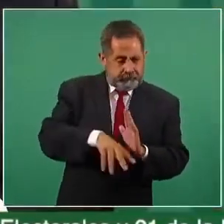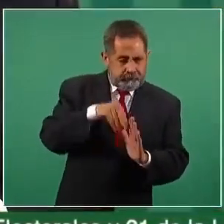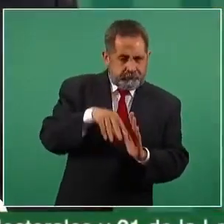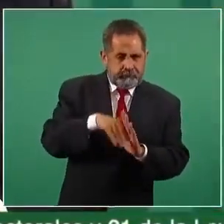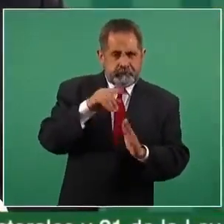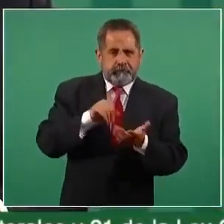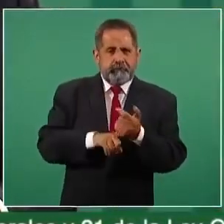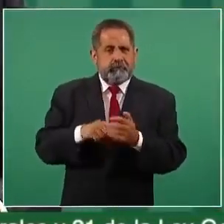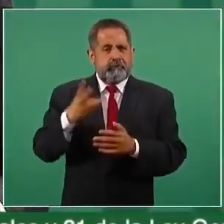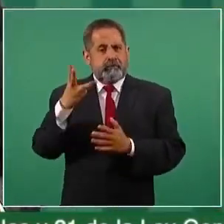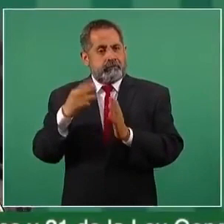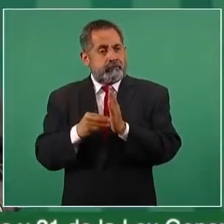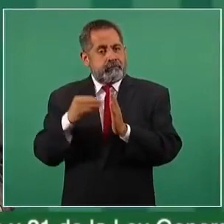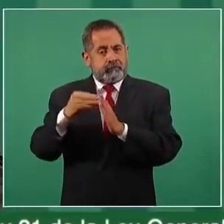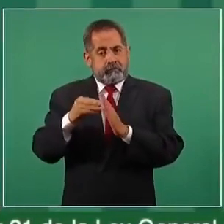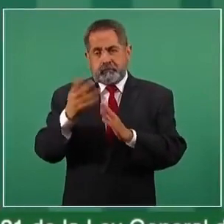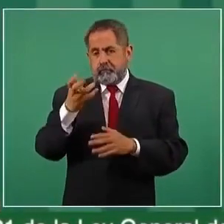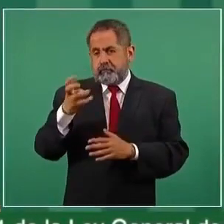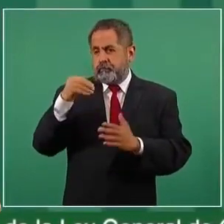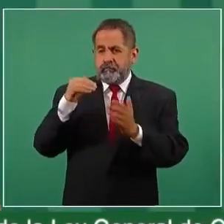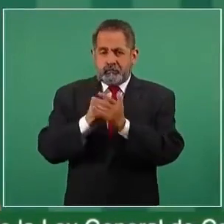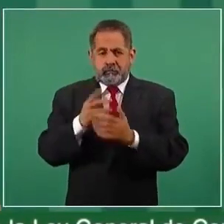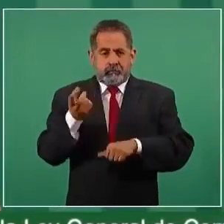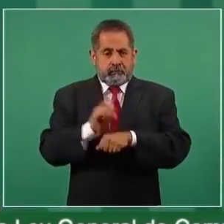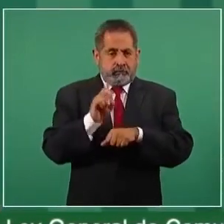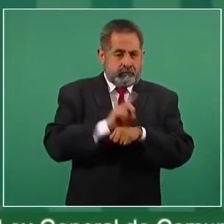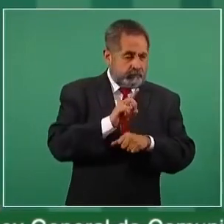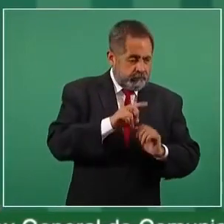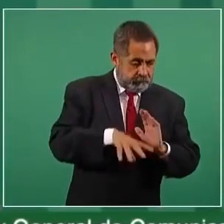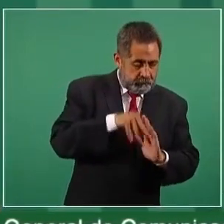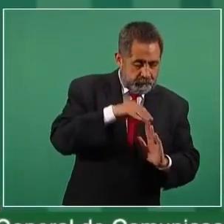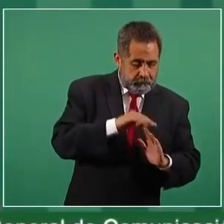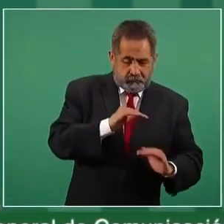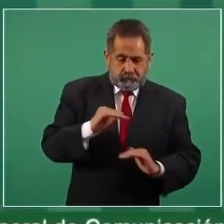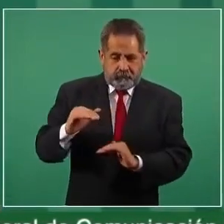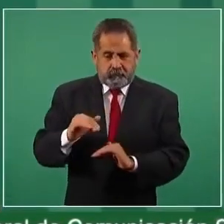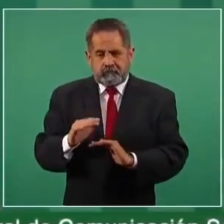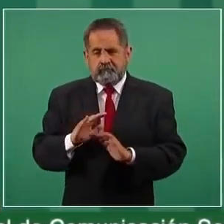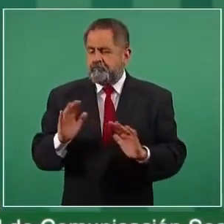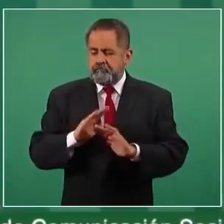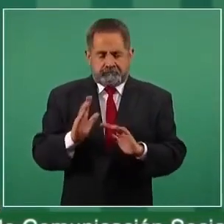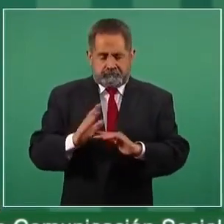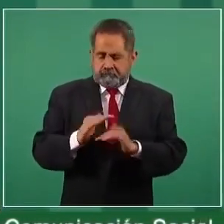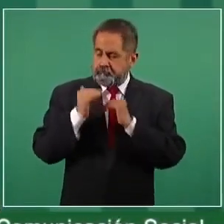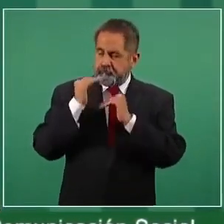hasta tres millones cuatrocientos mil barriles diarios. Entonces, eso no.